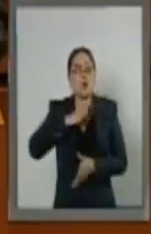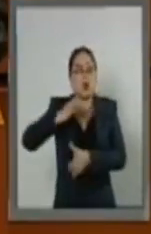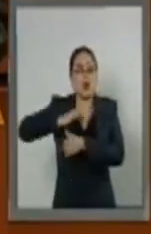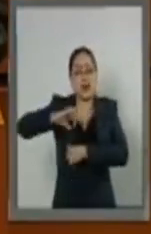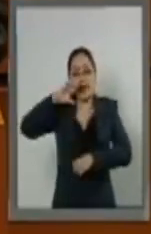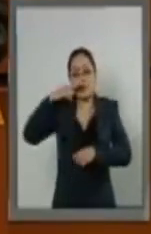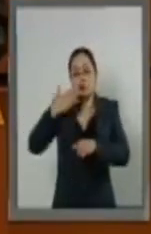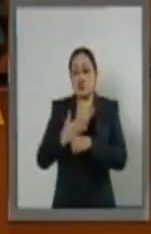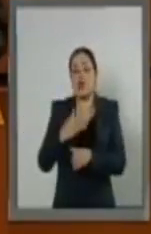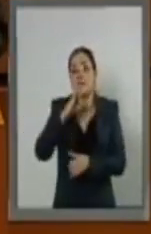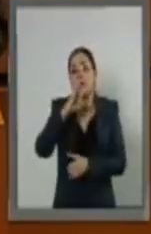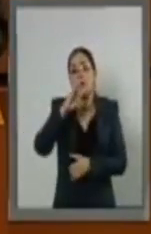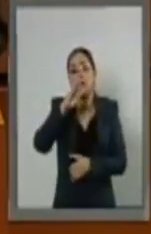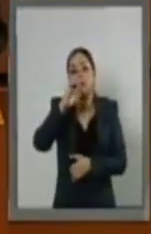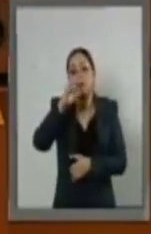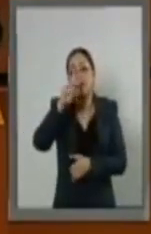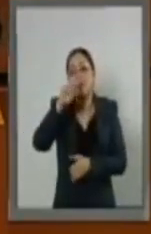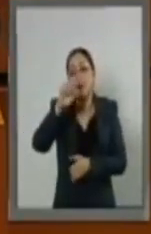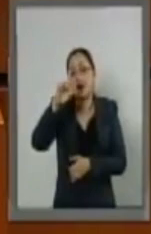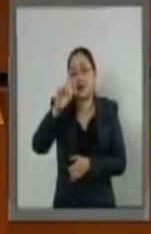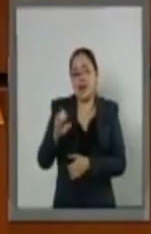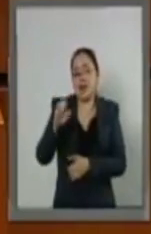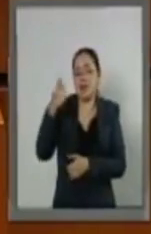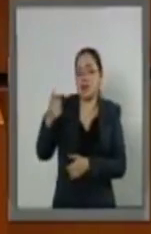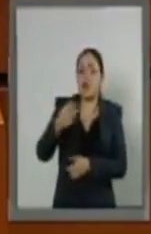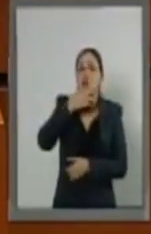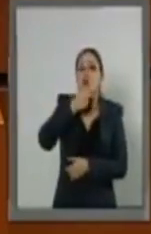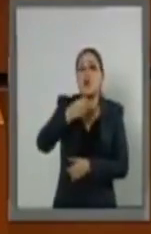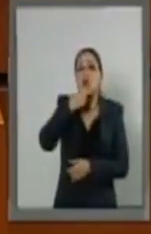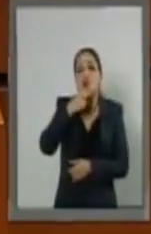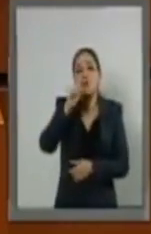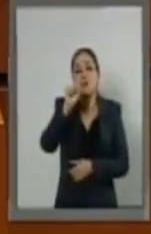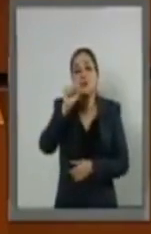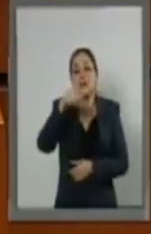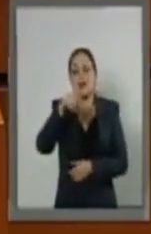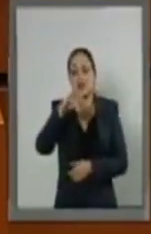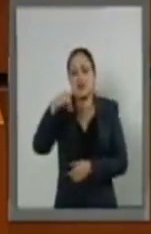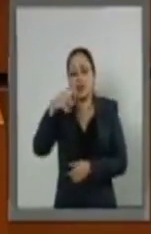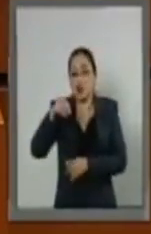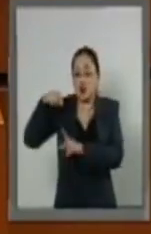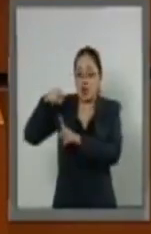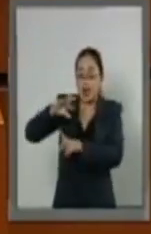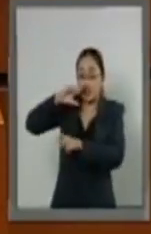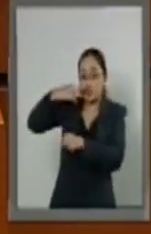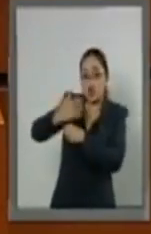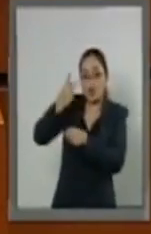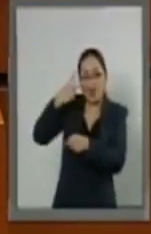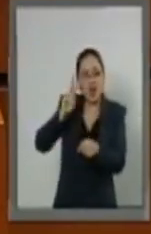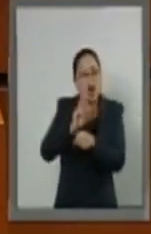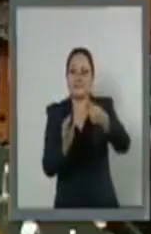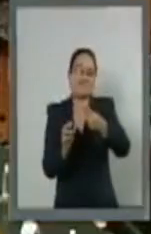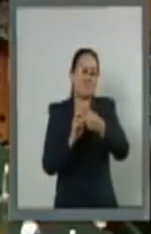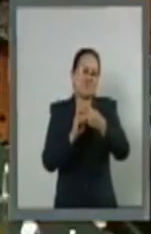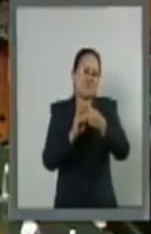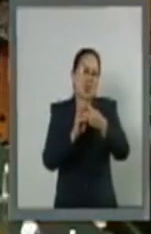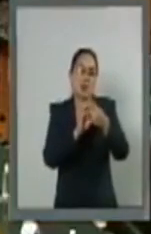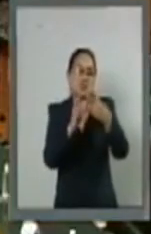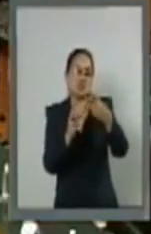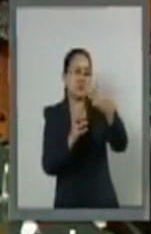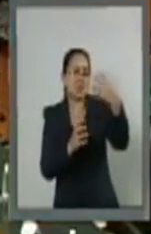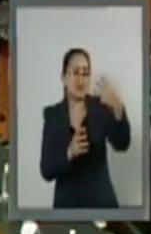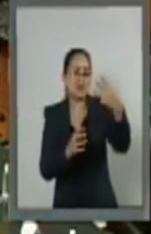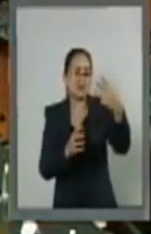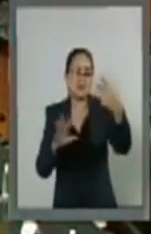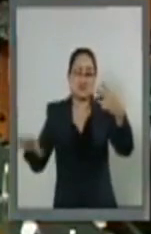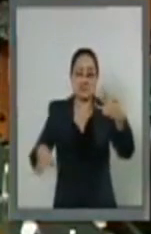fiscal encargado de la vigilancia de los delitos electorales el